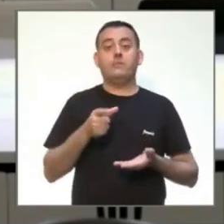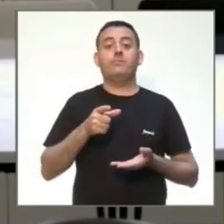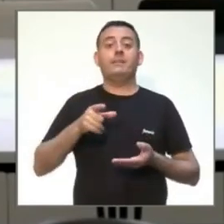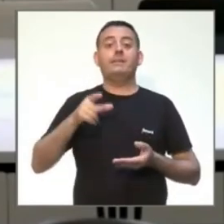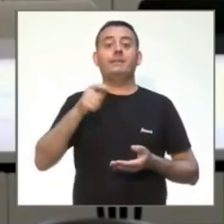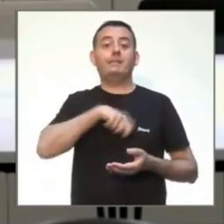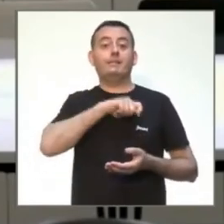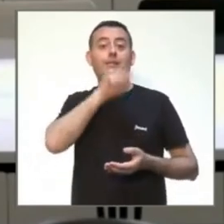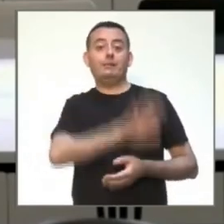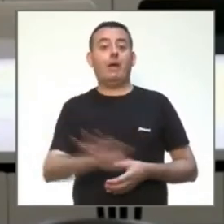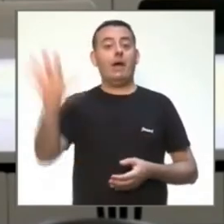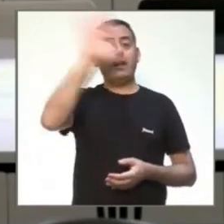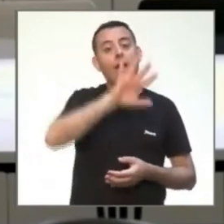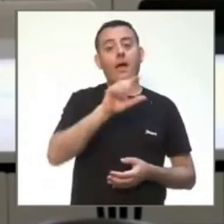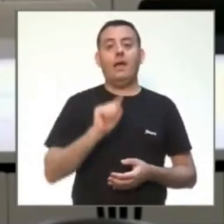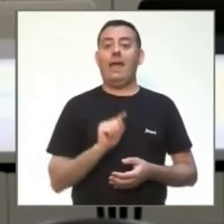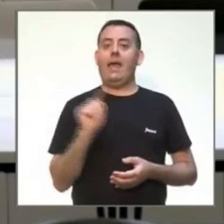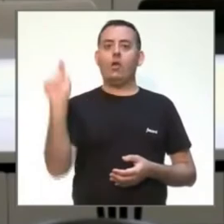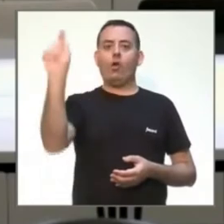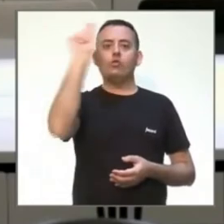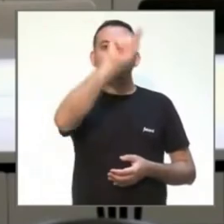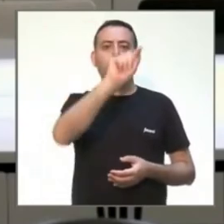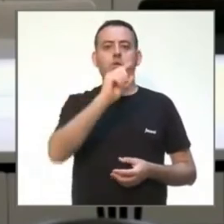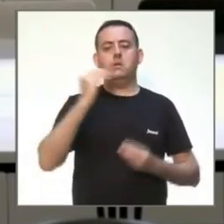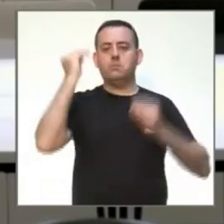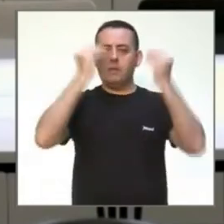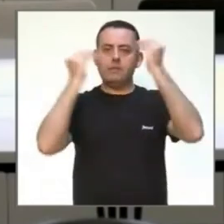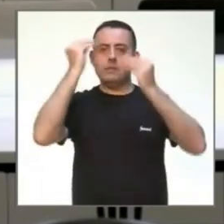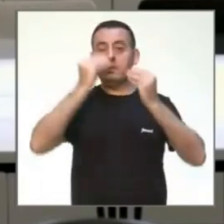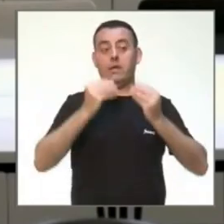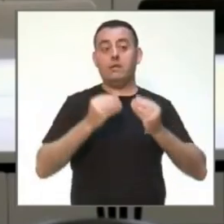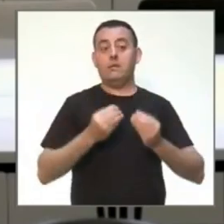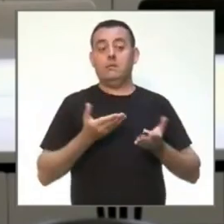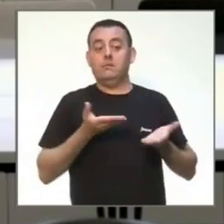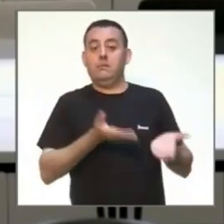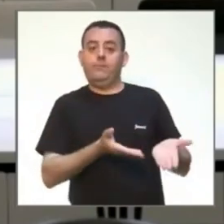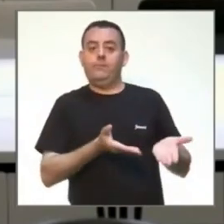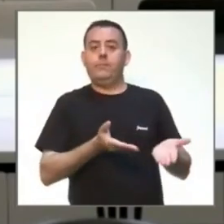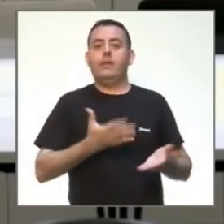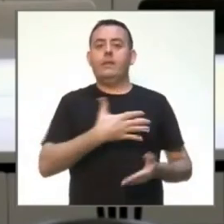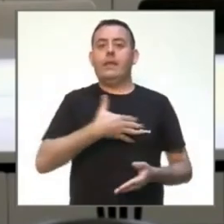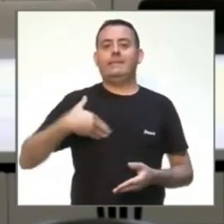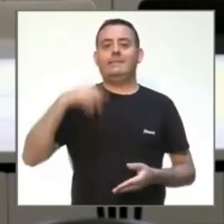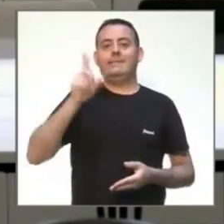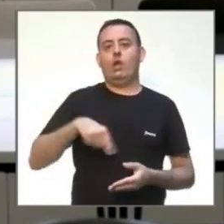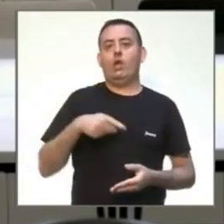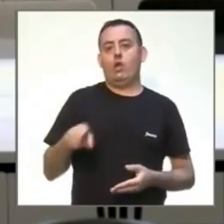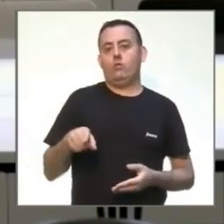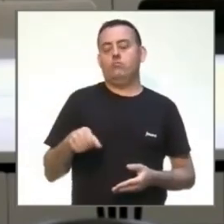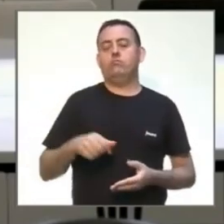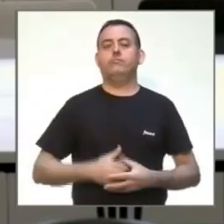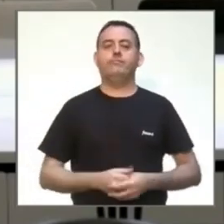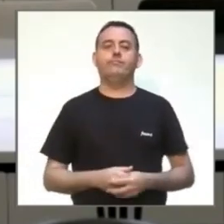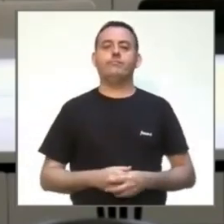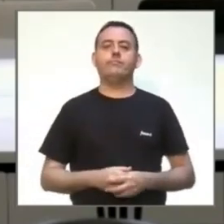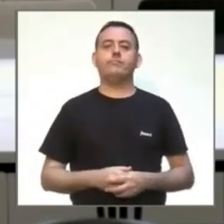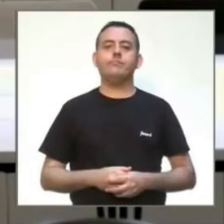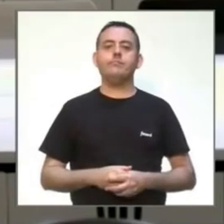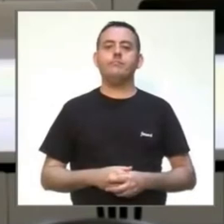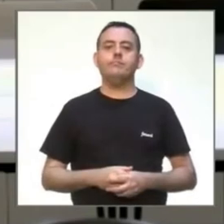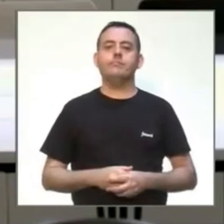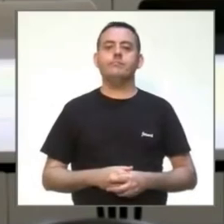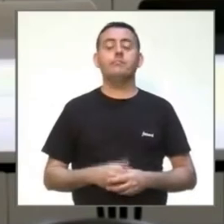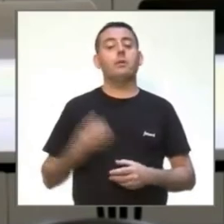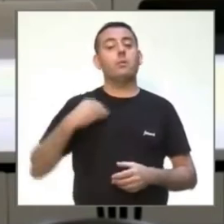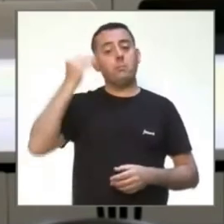decidir si les es útil en su circunstancia actual. Pero yo creo que lo más importante es que tenemos este conocimiento